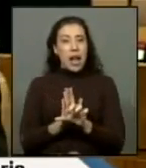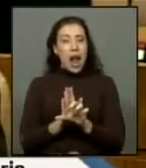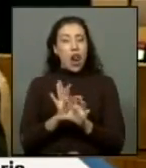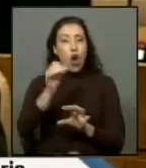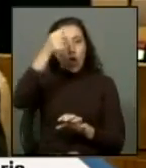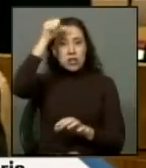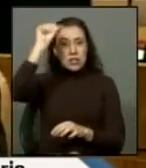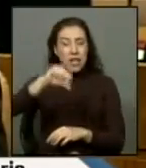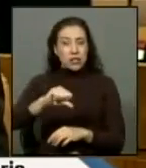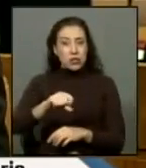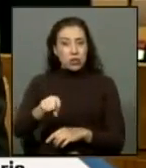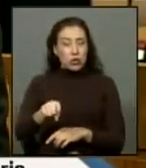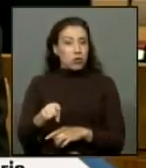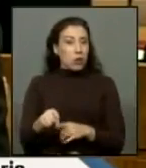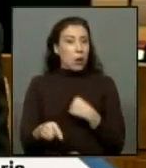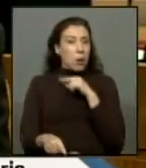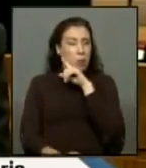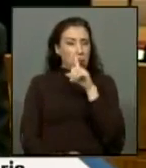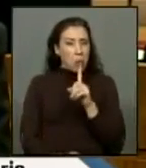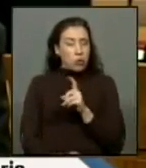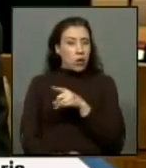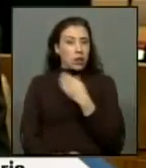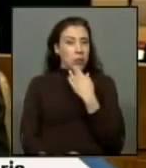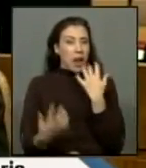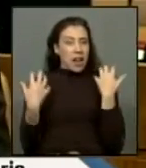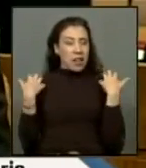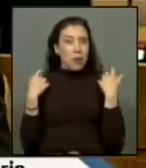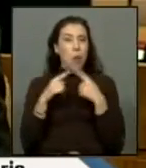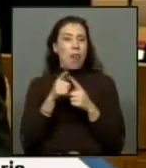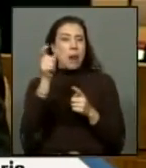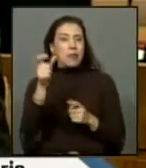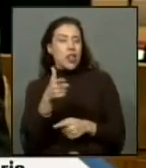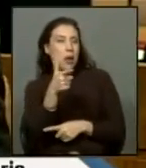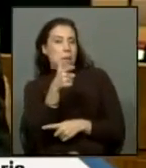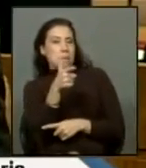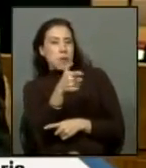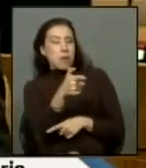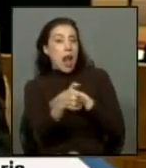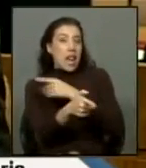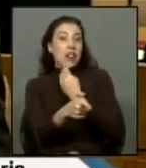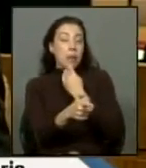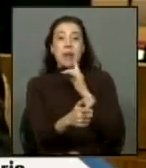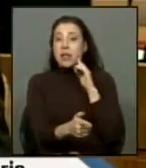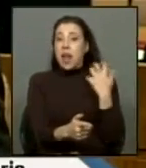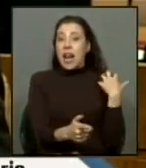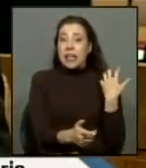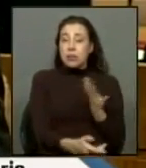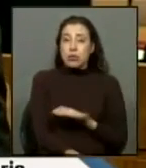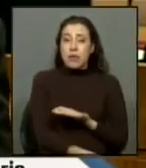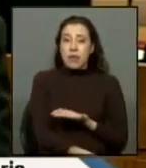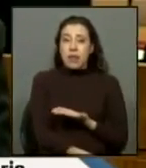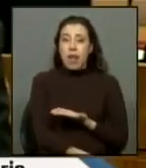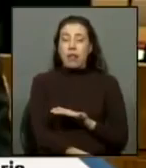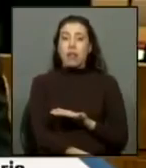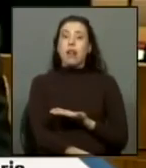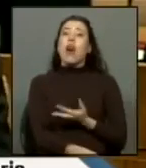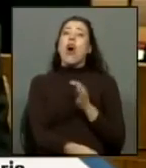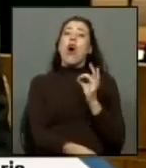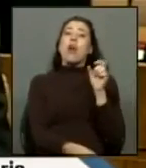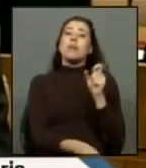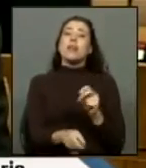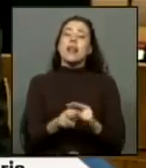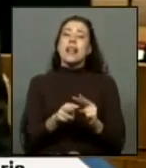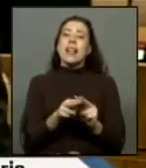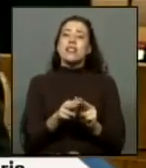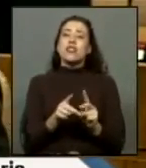penal acaso no son tan responsables como quien apretó el gatillo en ese minuto de las violaciones a los derechos humanos o quien hizo digamos